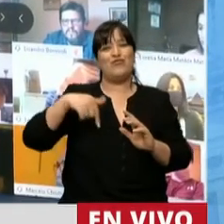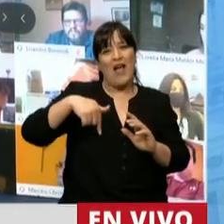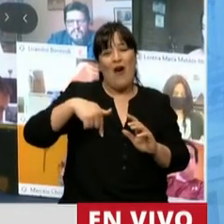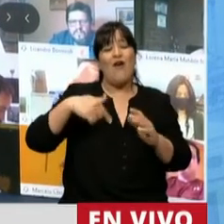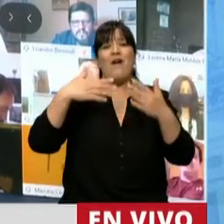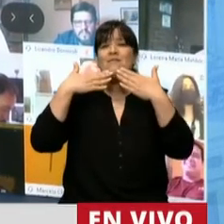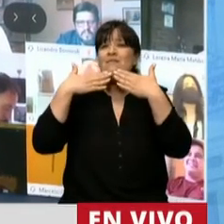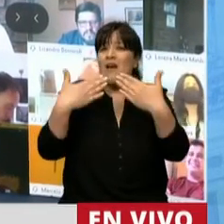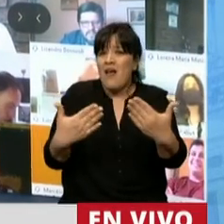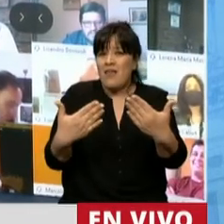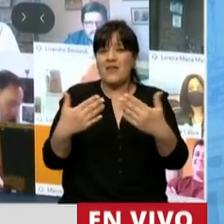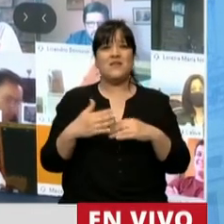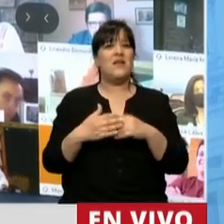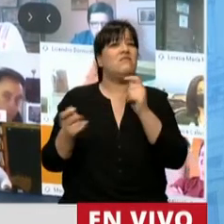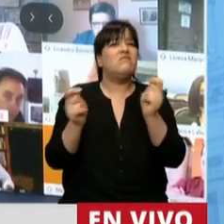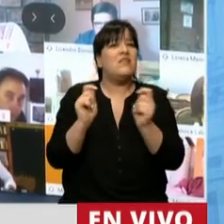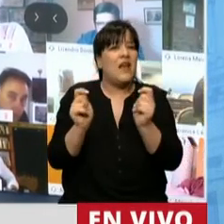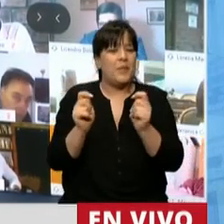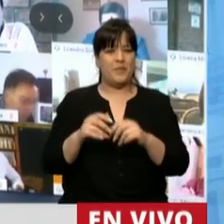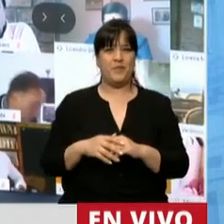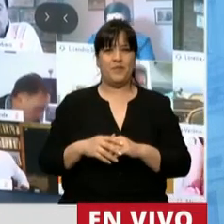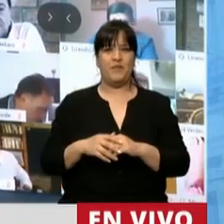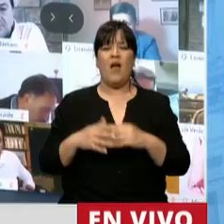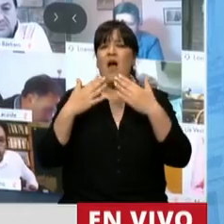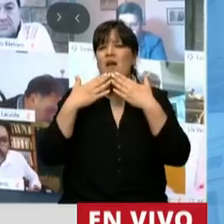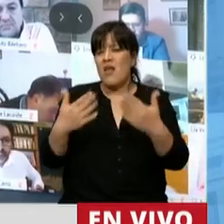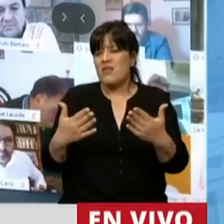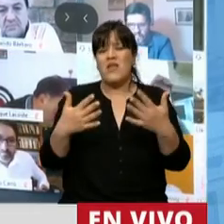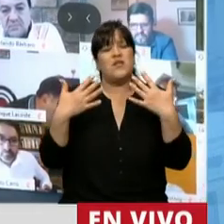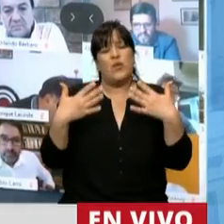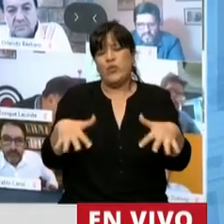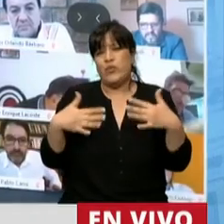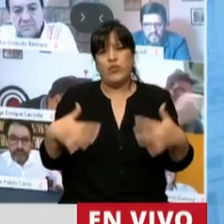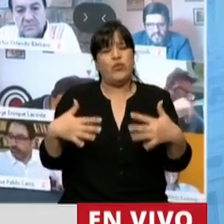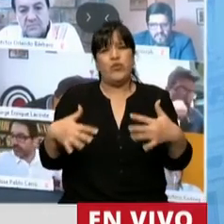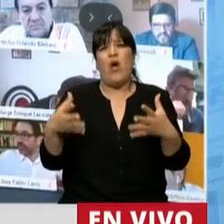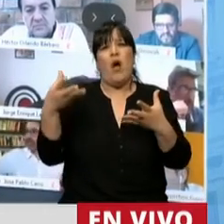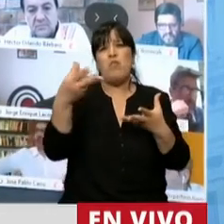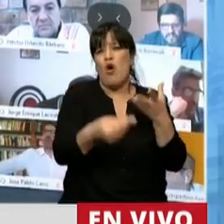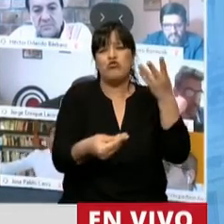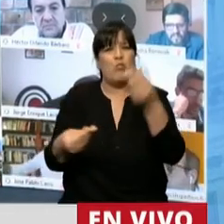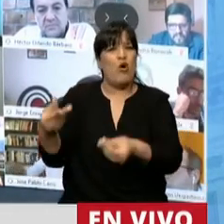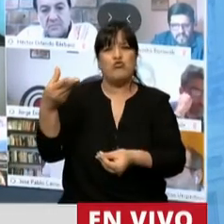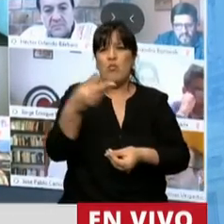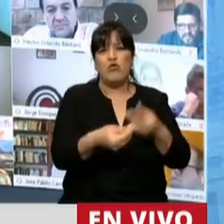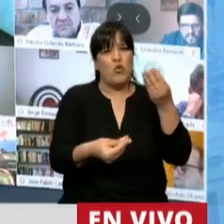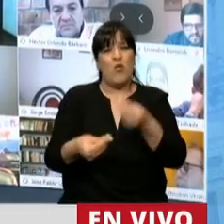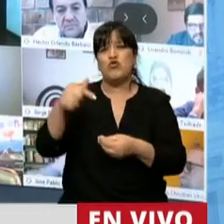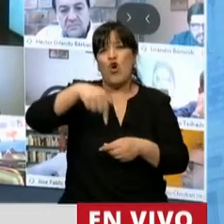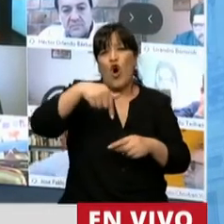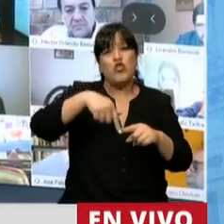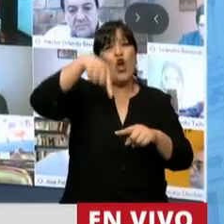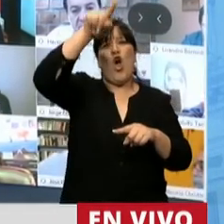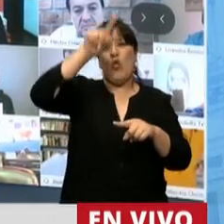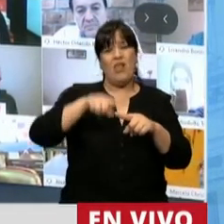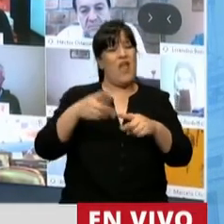agradecer las innumerables muestras de solidaridad que he estado recibiendo durante todo